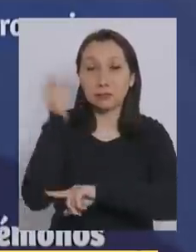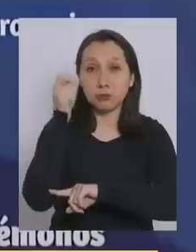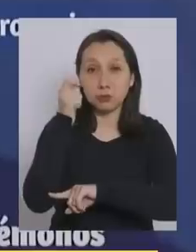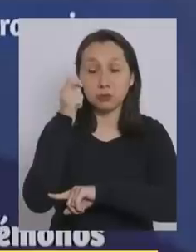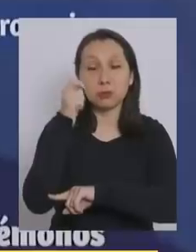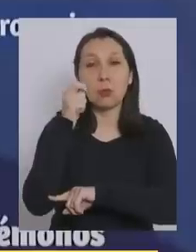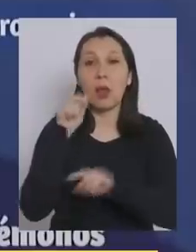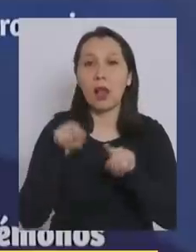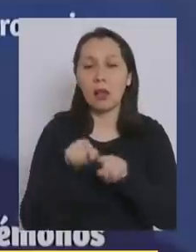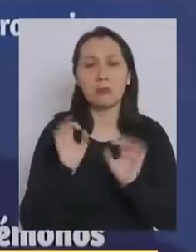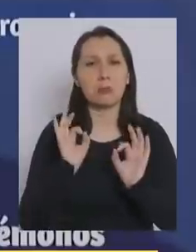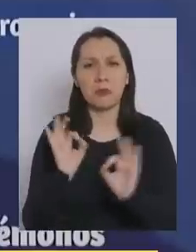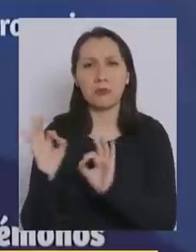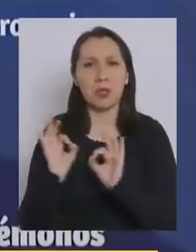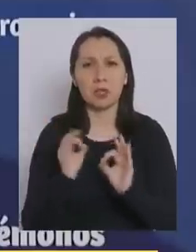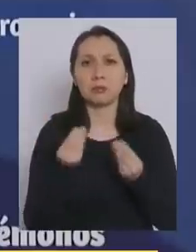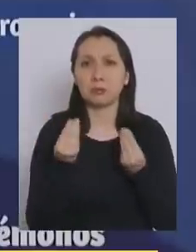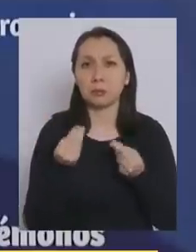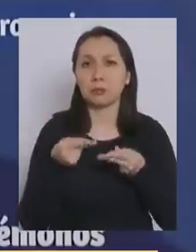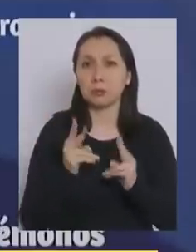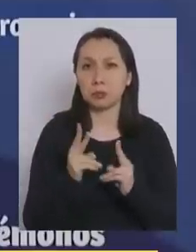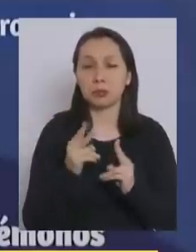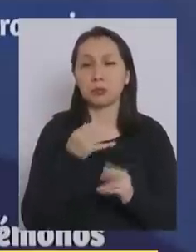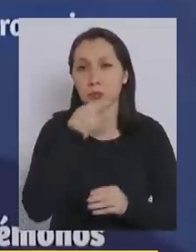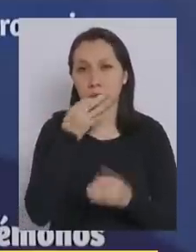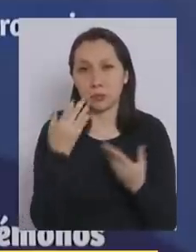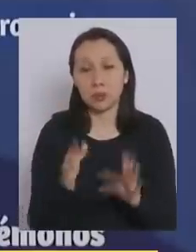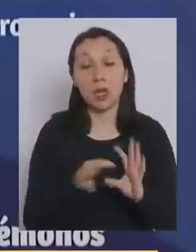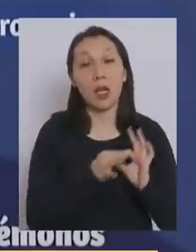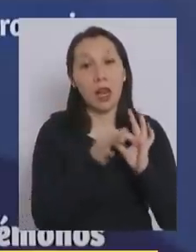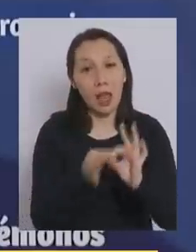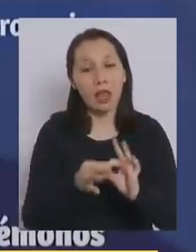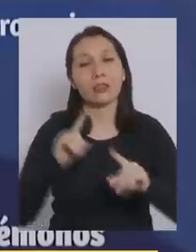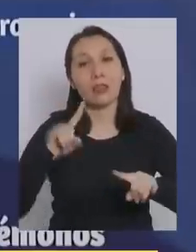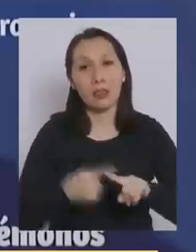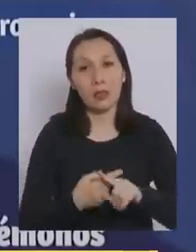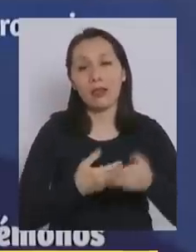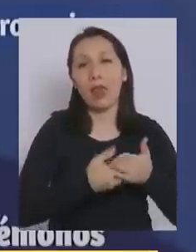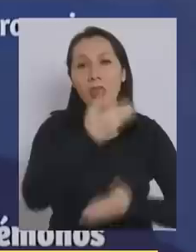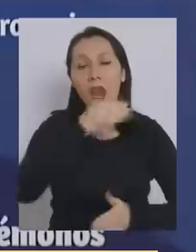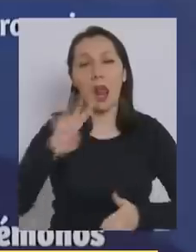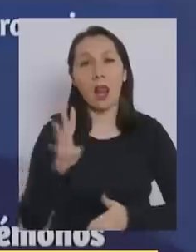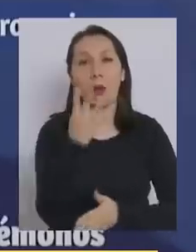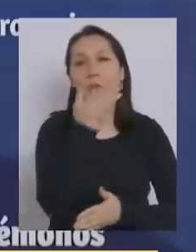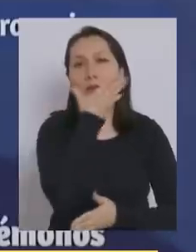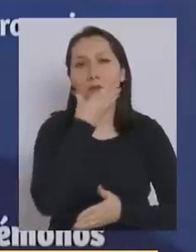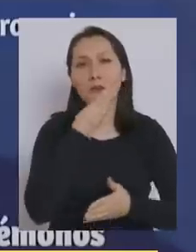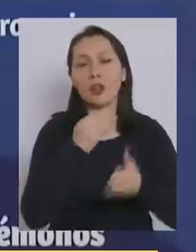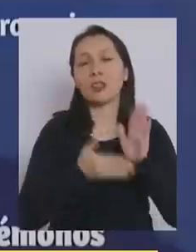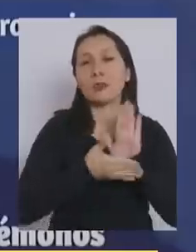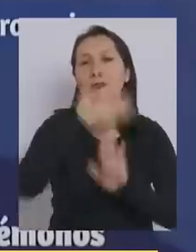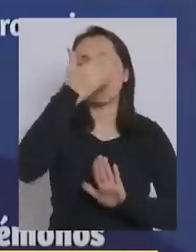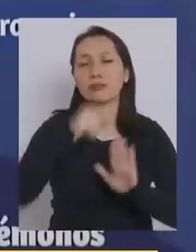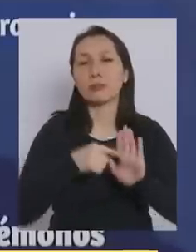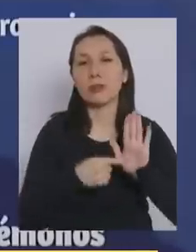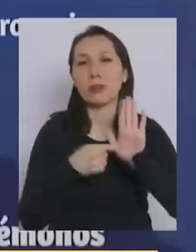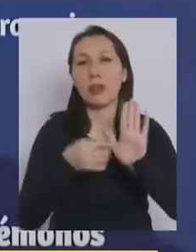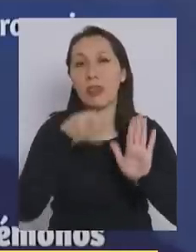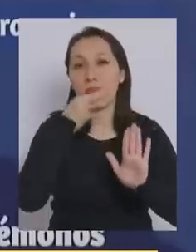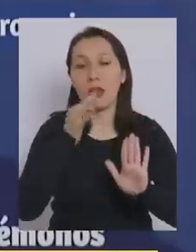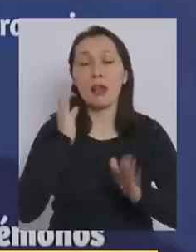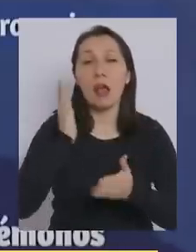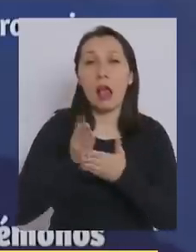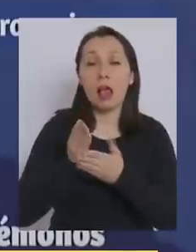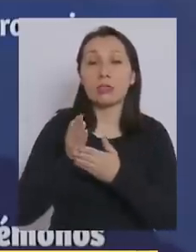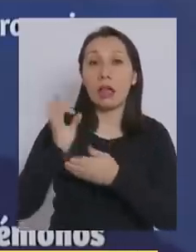perfectamente, como ya lo dije. Agradezco una vez más al diario La Cuarta por su hermosa portada que dijo hasta el